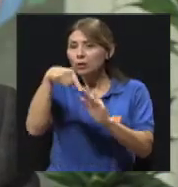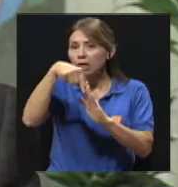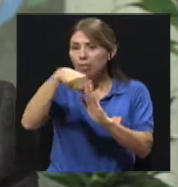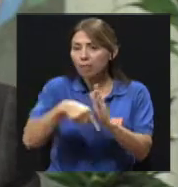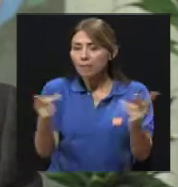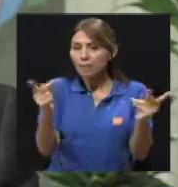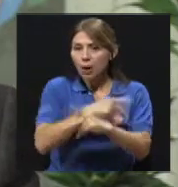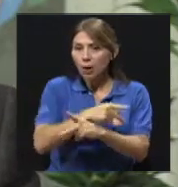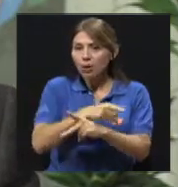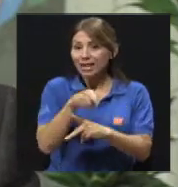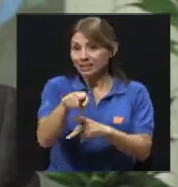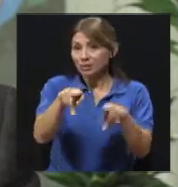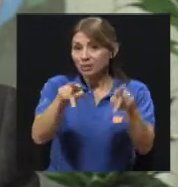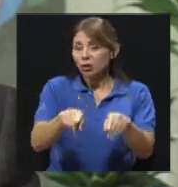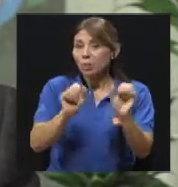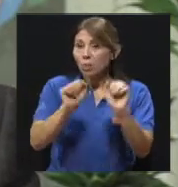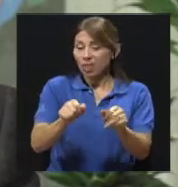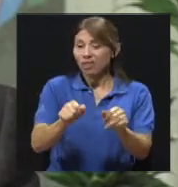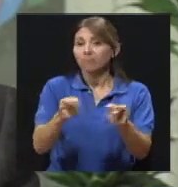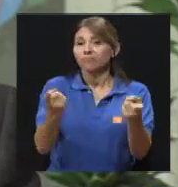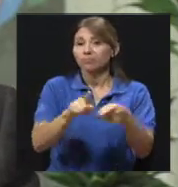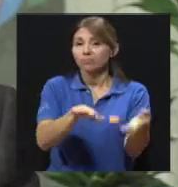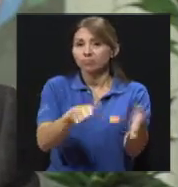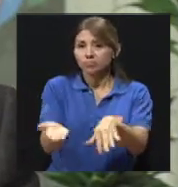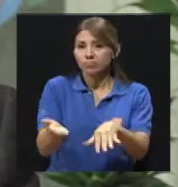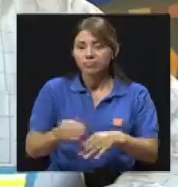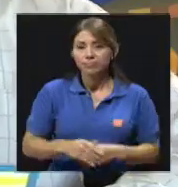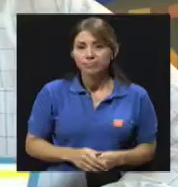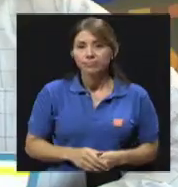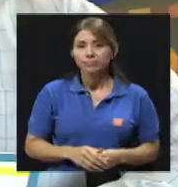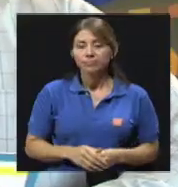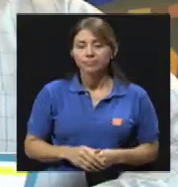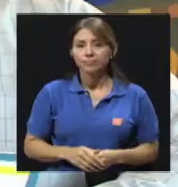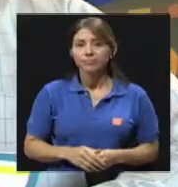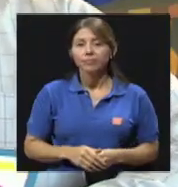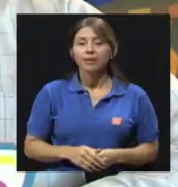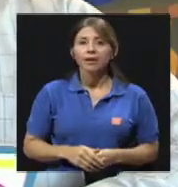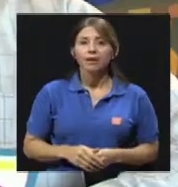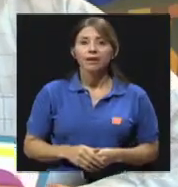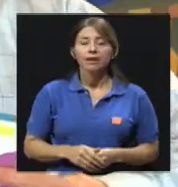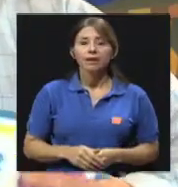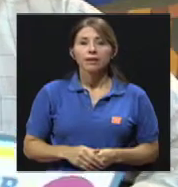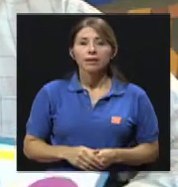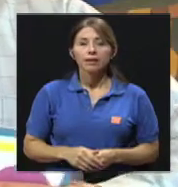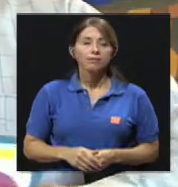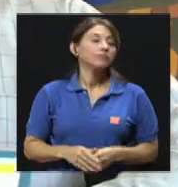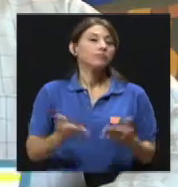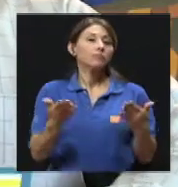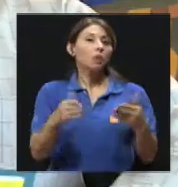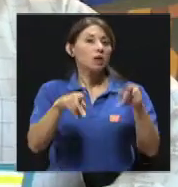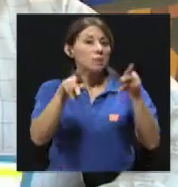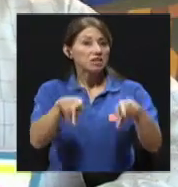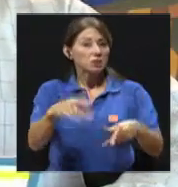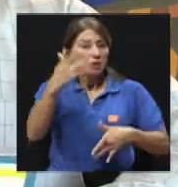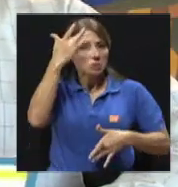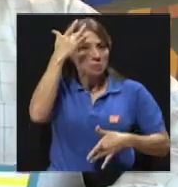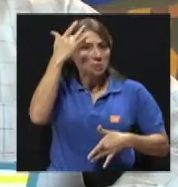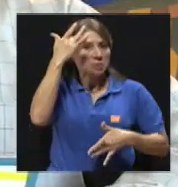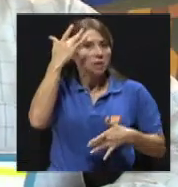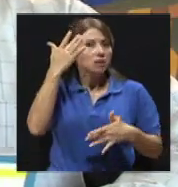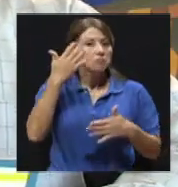padecimiento, perfectamente puede desencadenar en la muerte. La persona tendría eventualmente